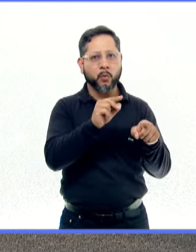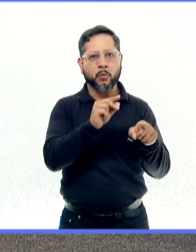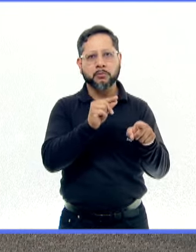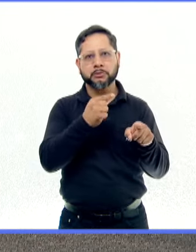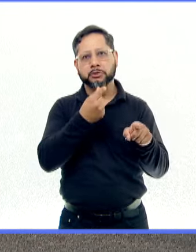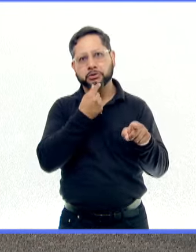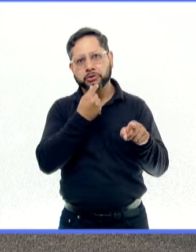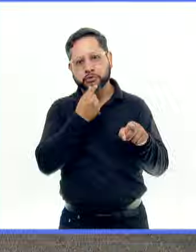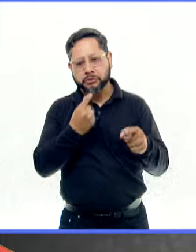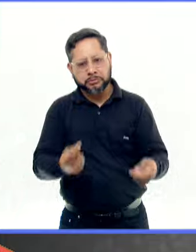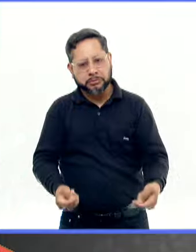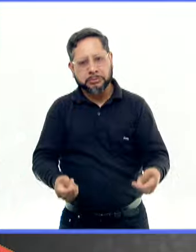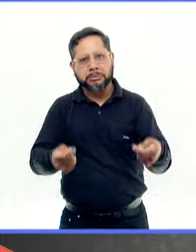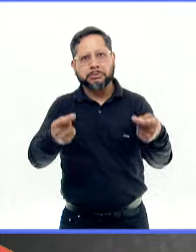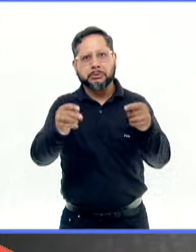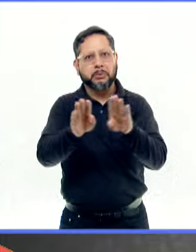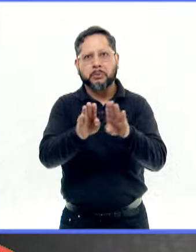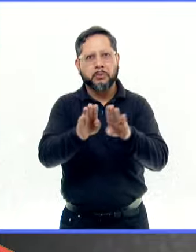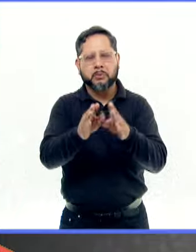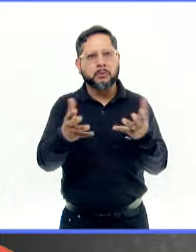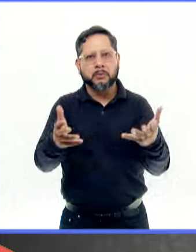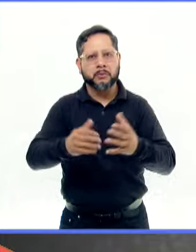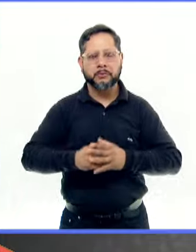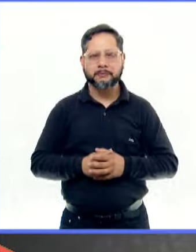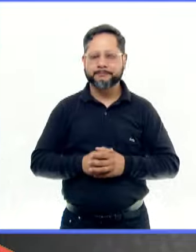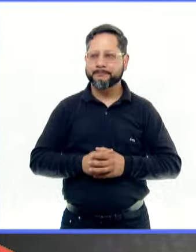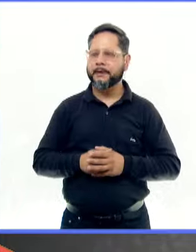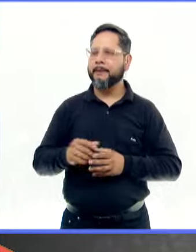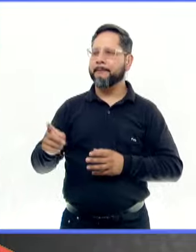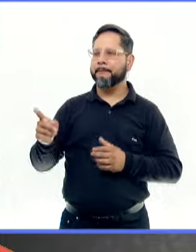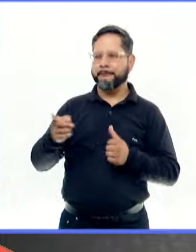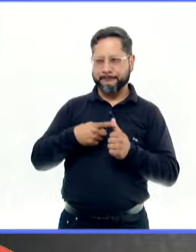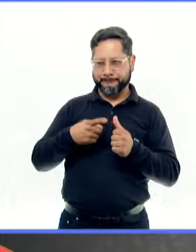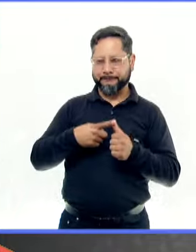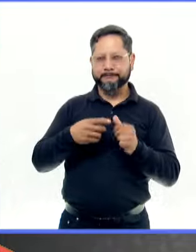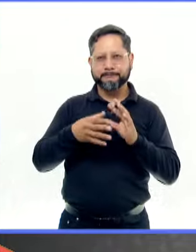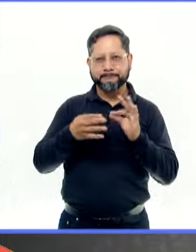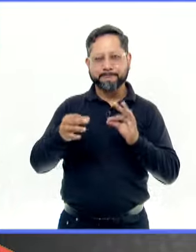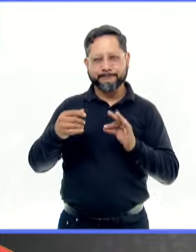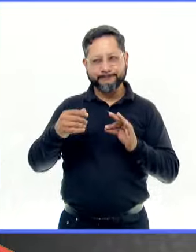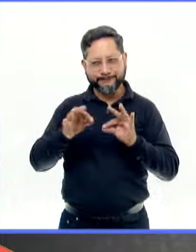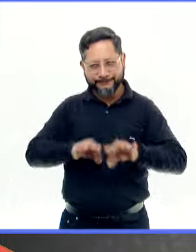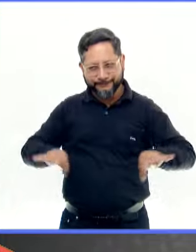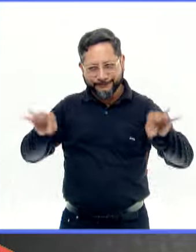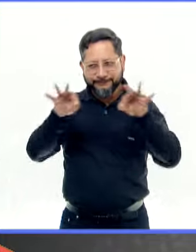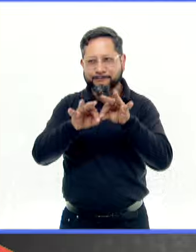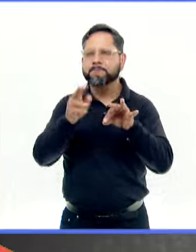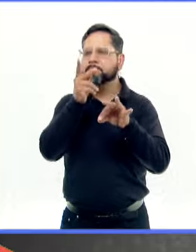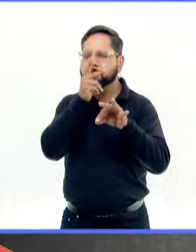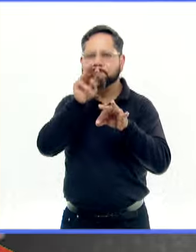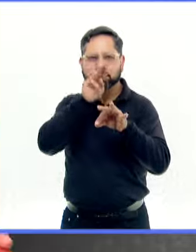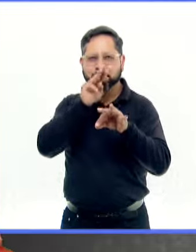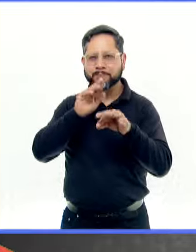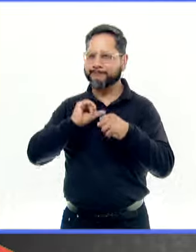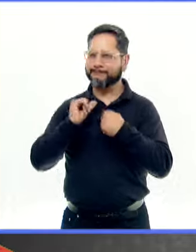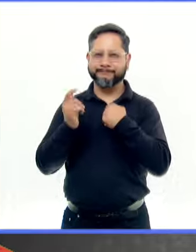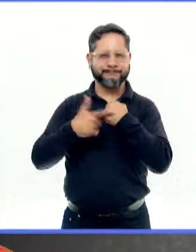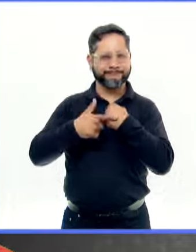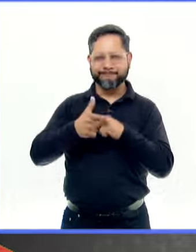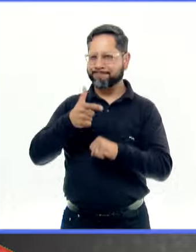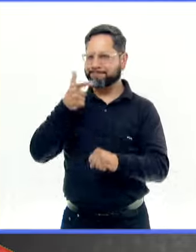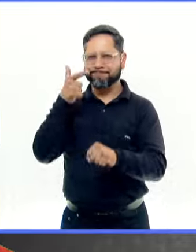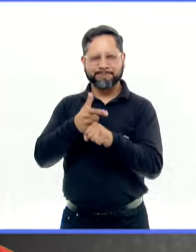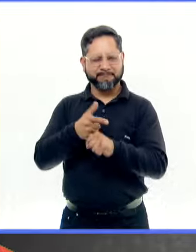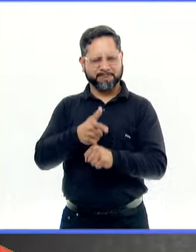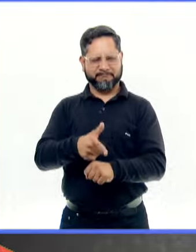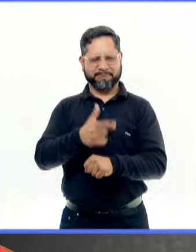niña desde edades tempranas. Ok, lo primero es, o sea, creo que es importante los papás si detectan alguna cosa